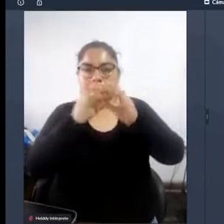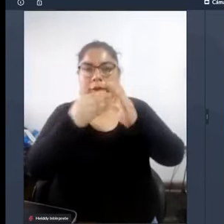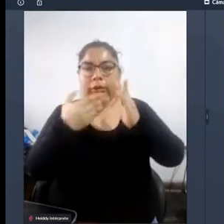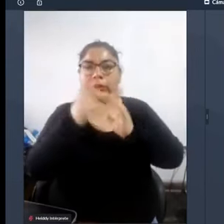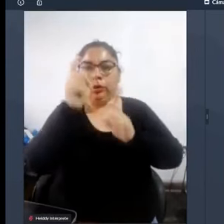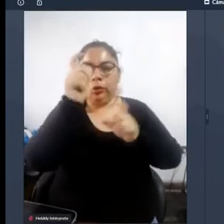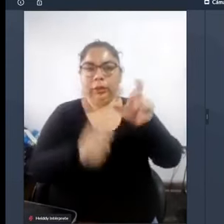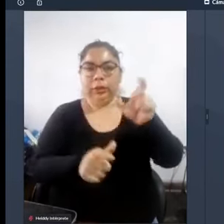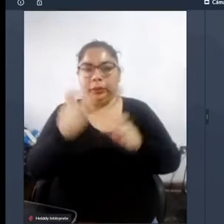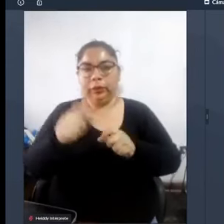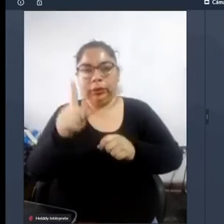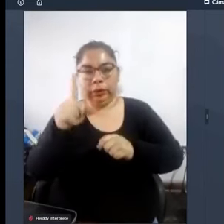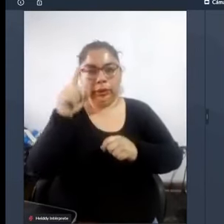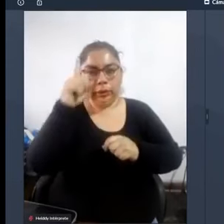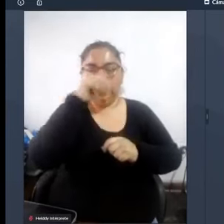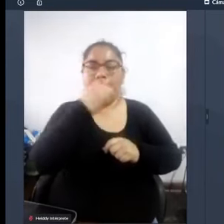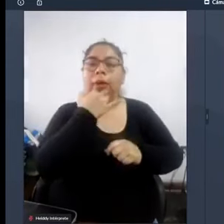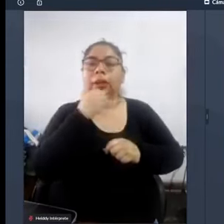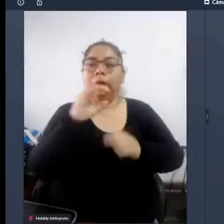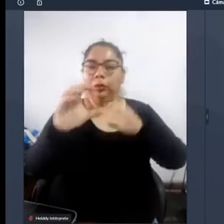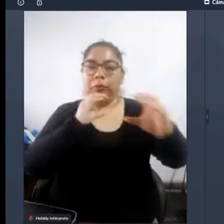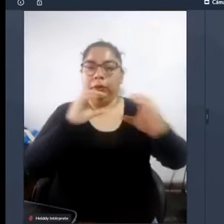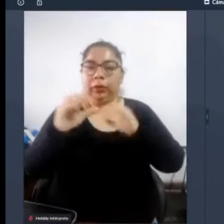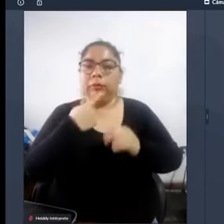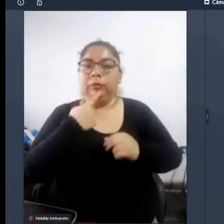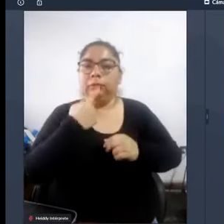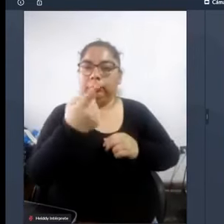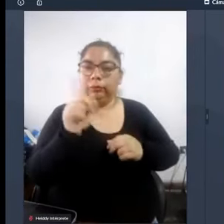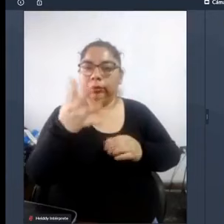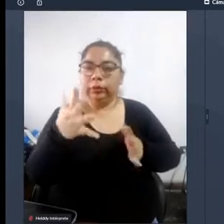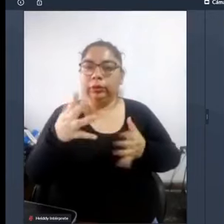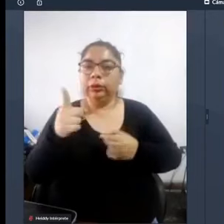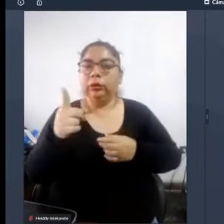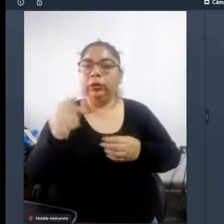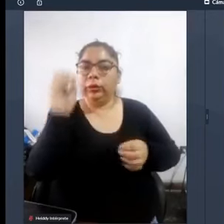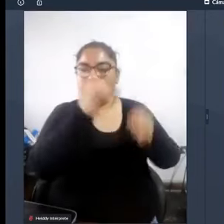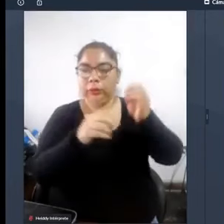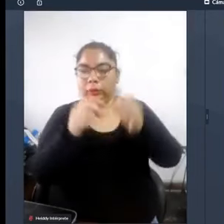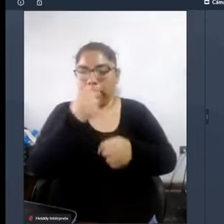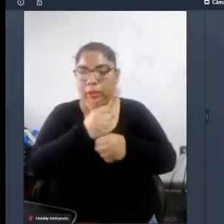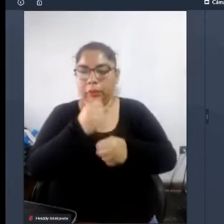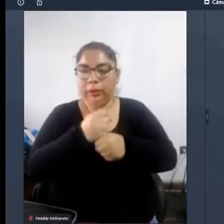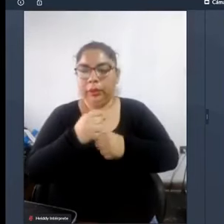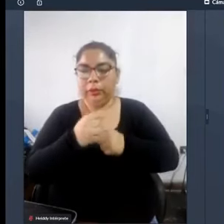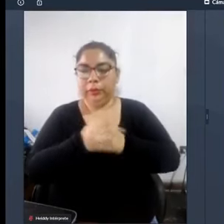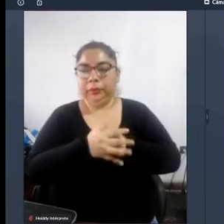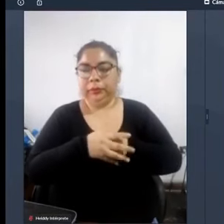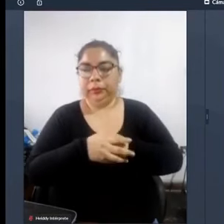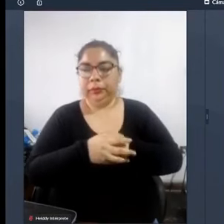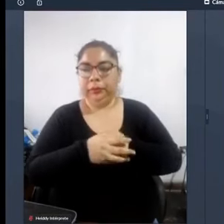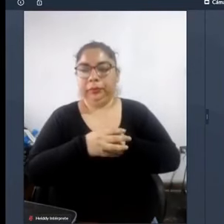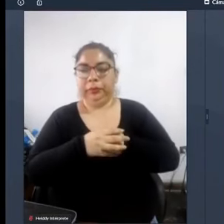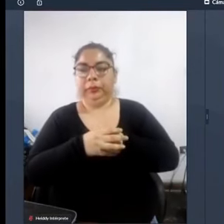personas están mal comunicadas con las oportunidades laborales las formales